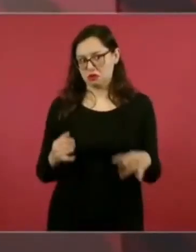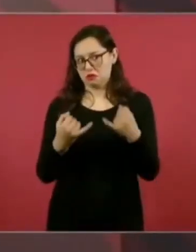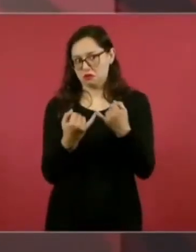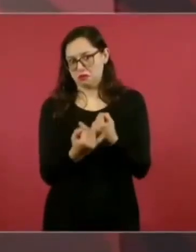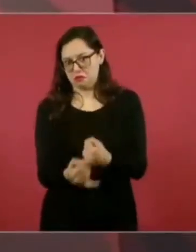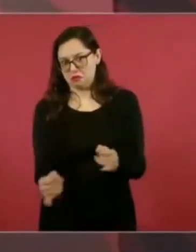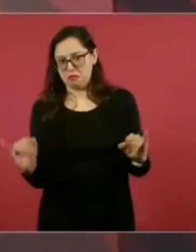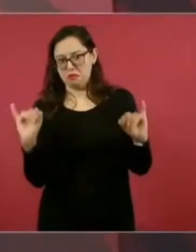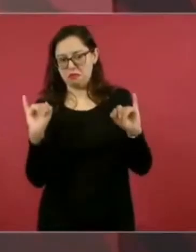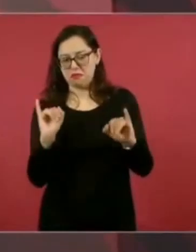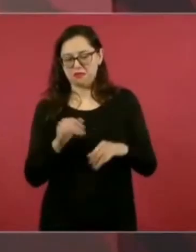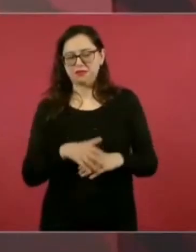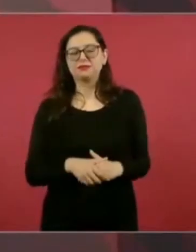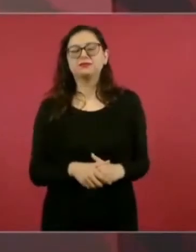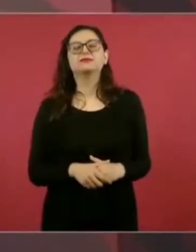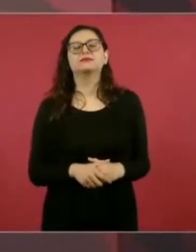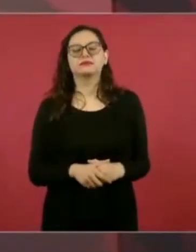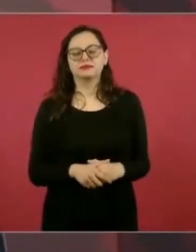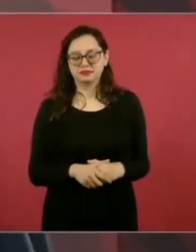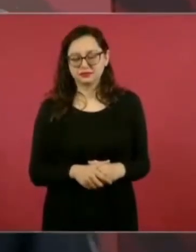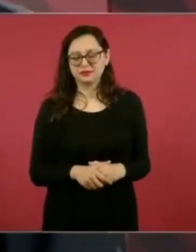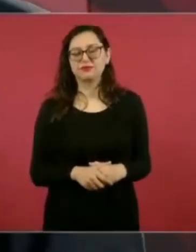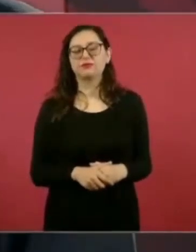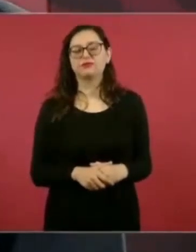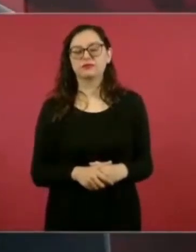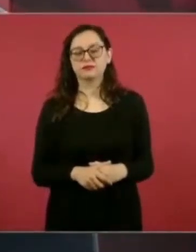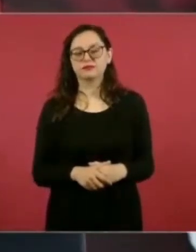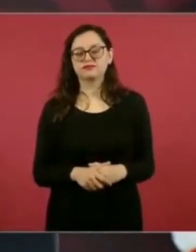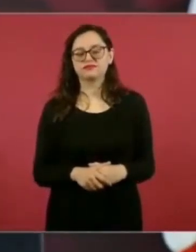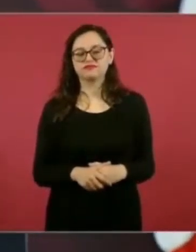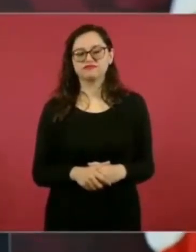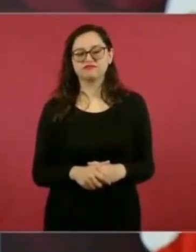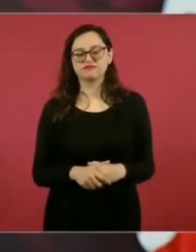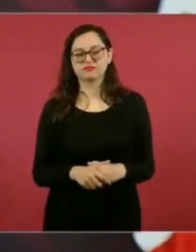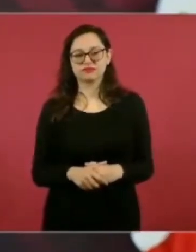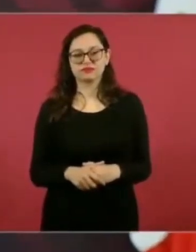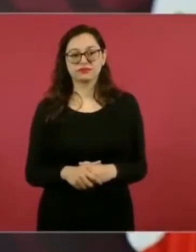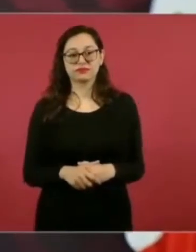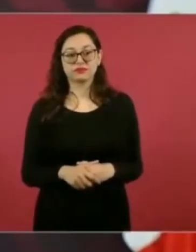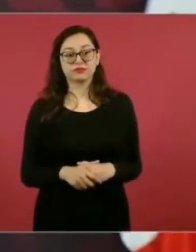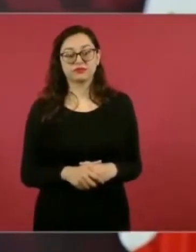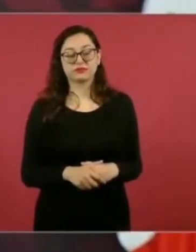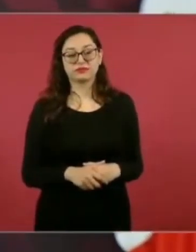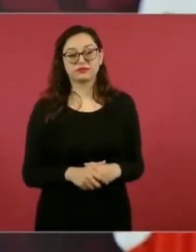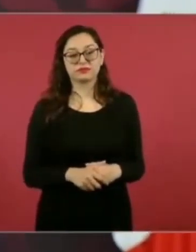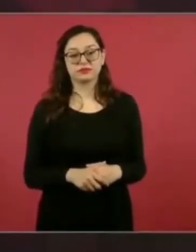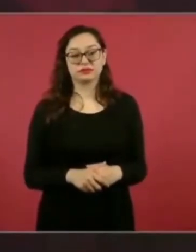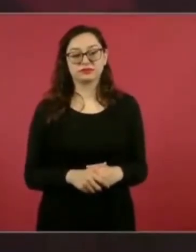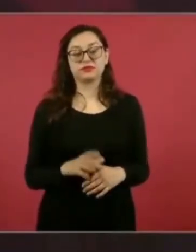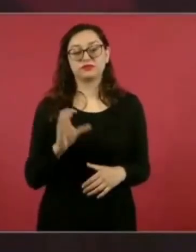de los organismos no gubernamentales?